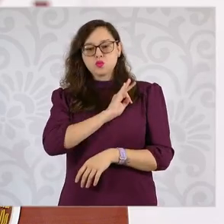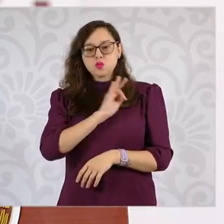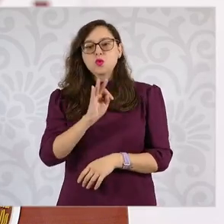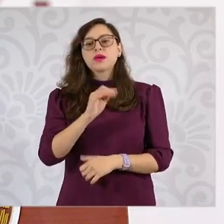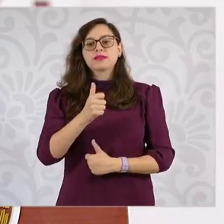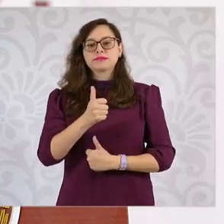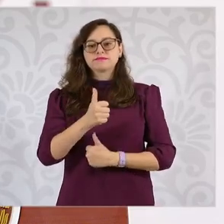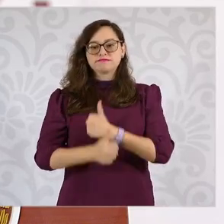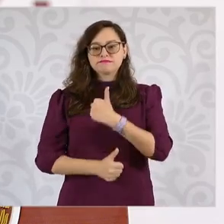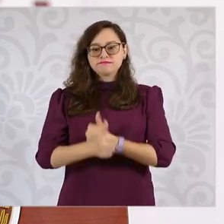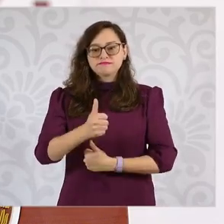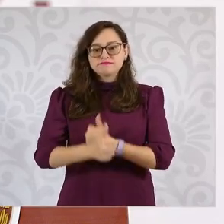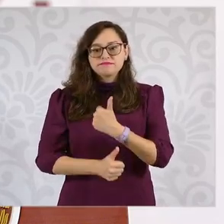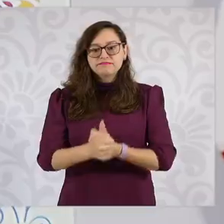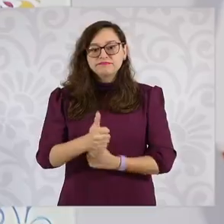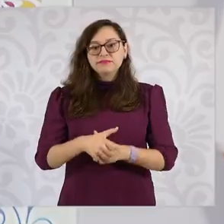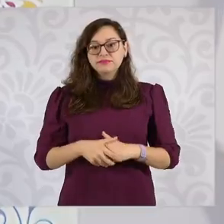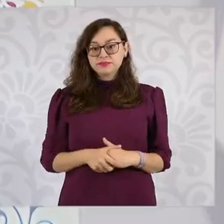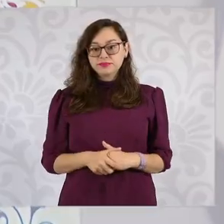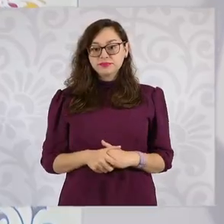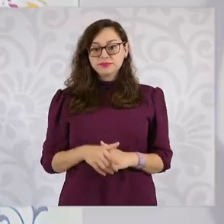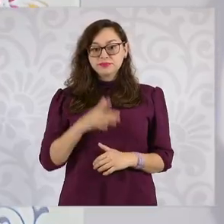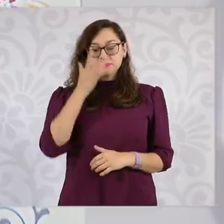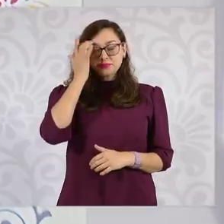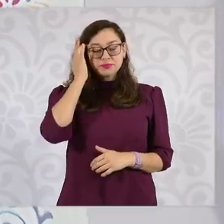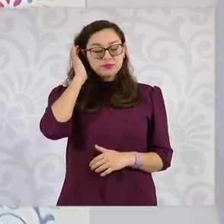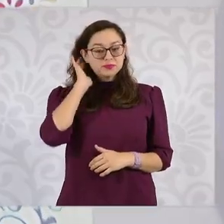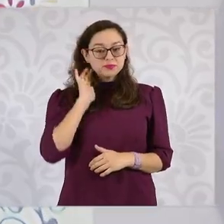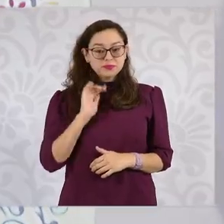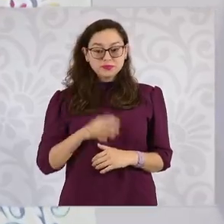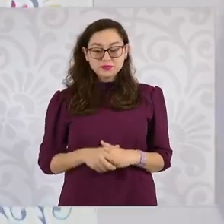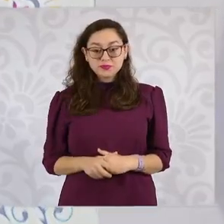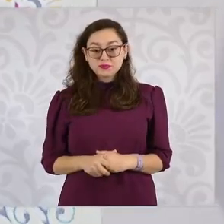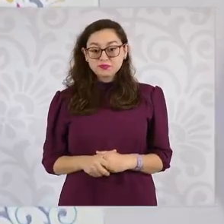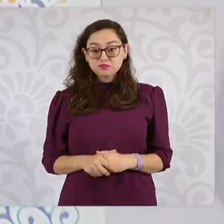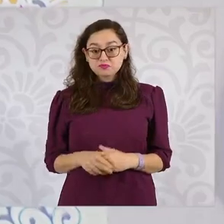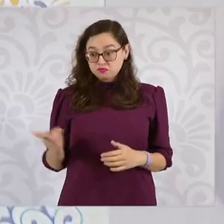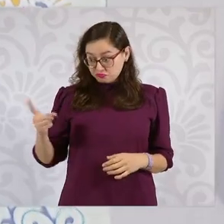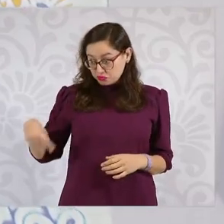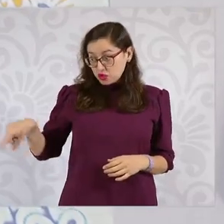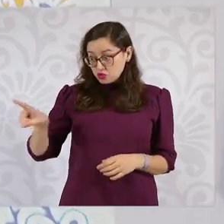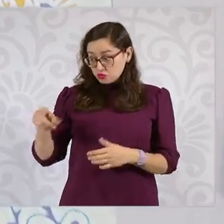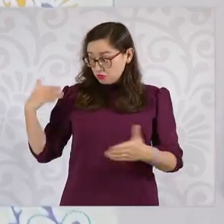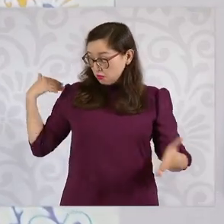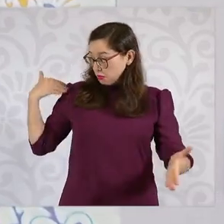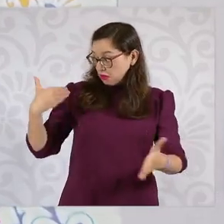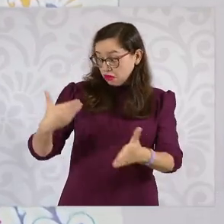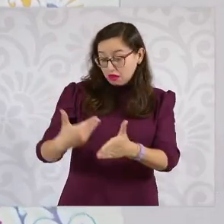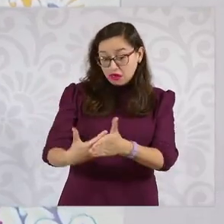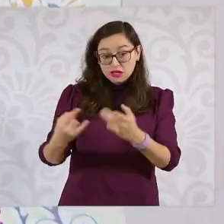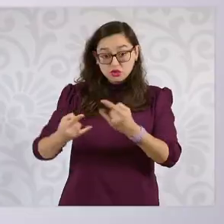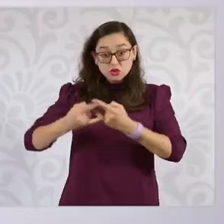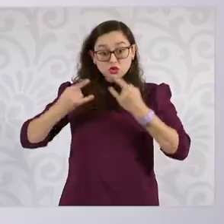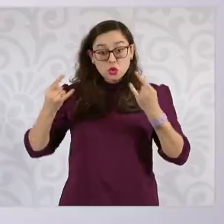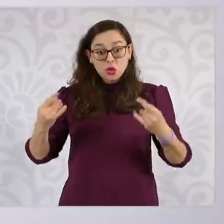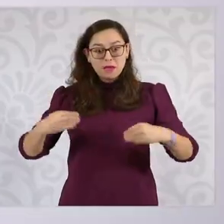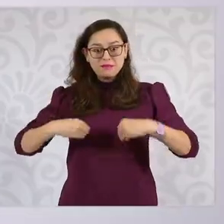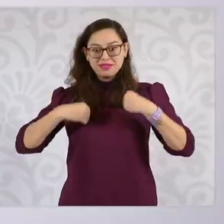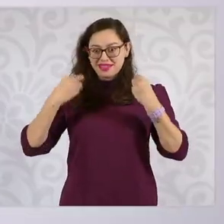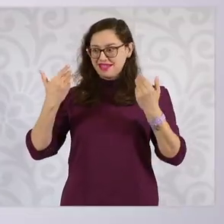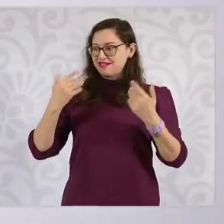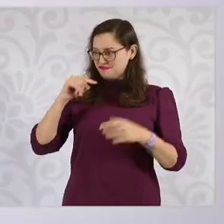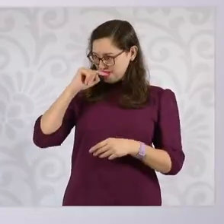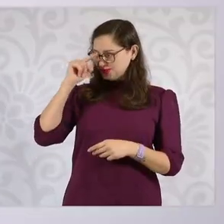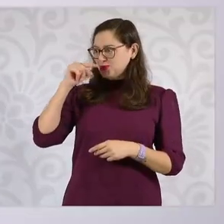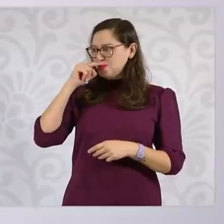ellos pueden presentar ante la ciudadanía su carrera, y ellos pueden presumir ante la